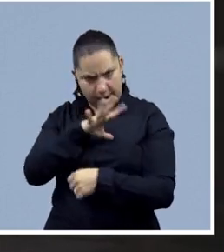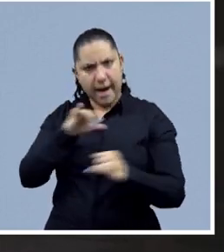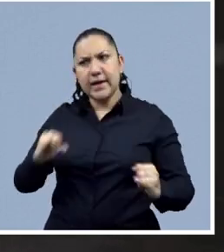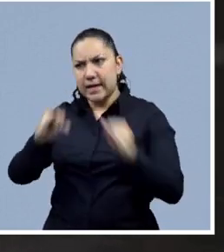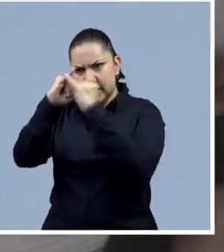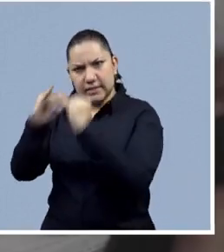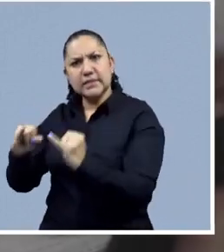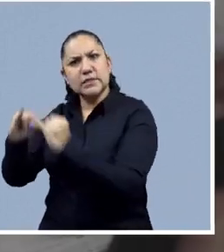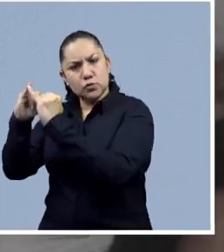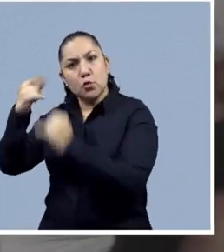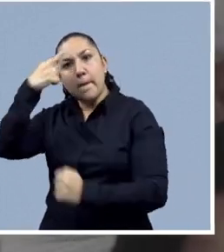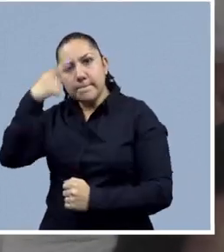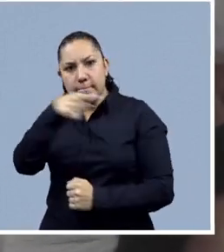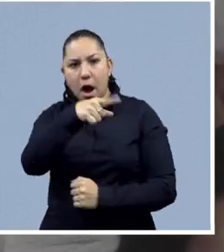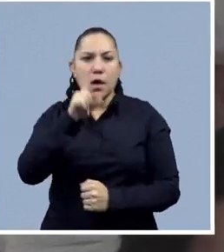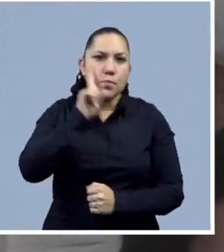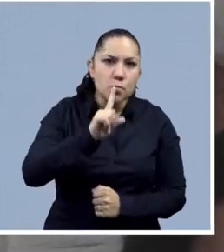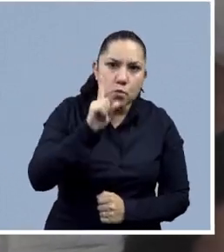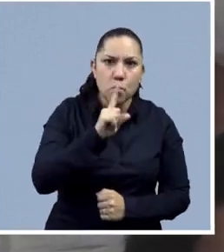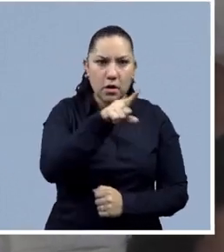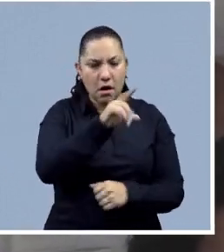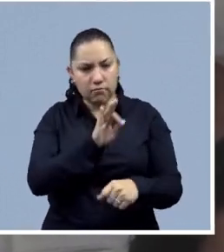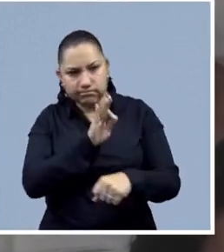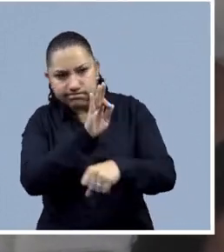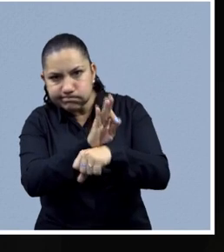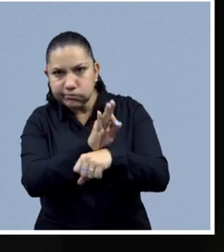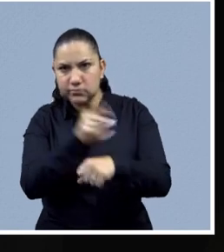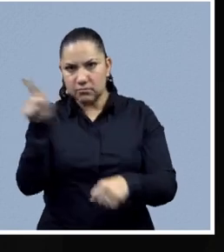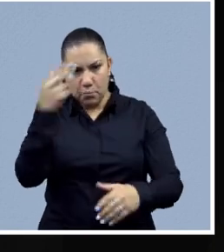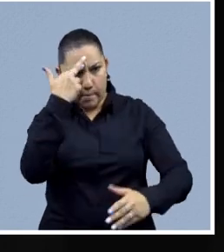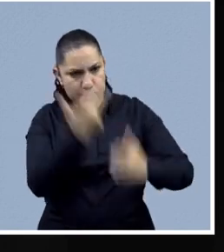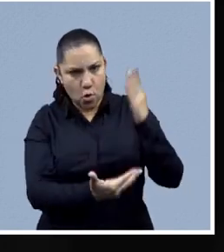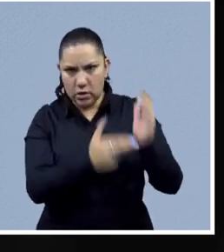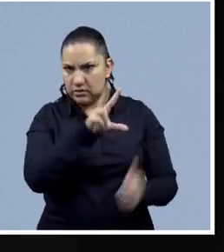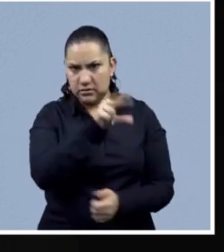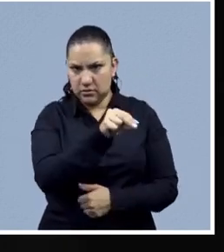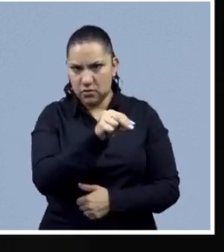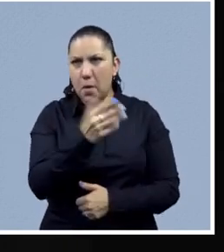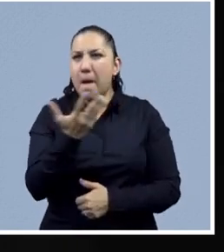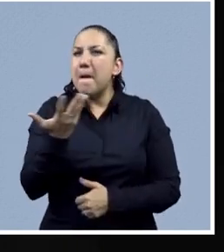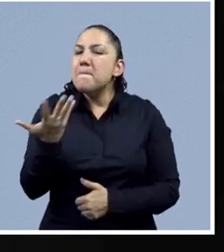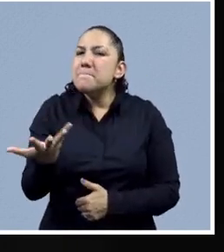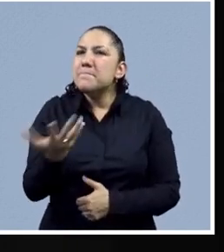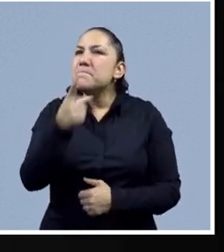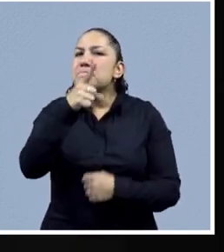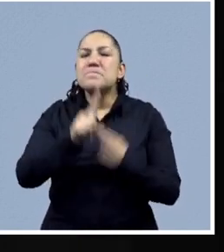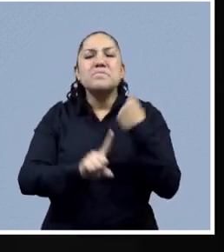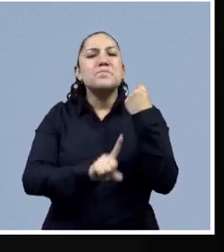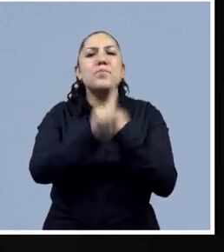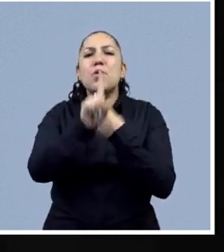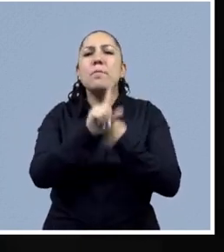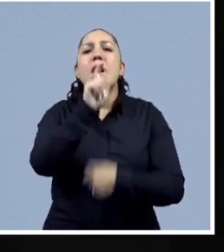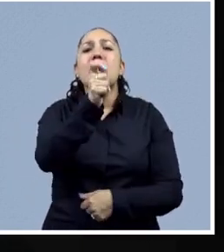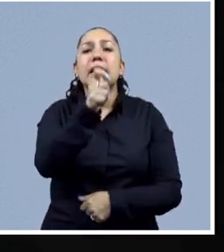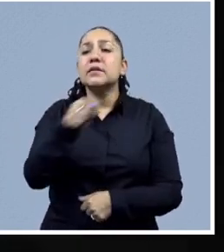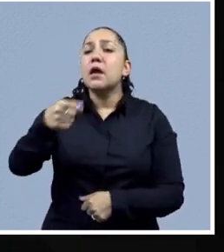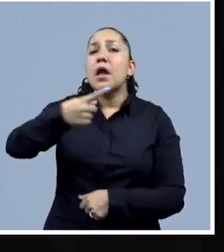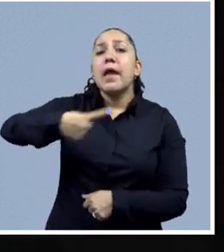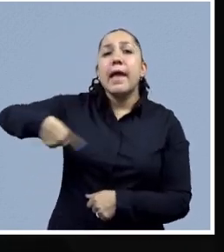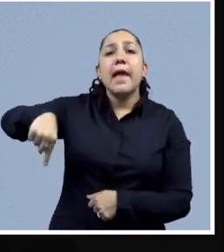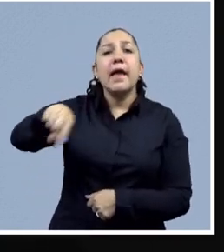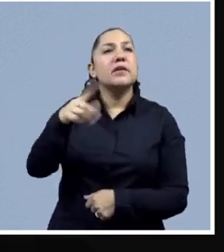violencia de género y en particular de violencia hacia las mujeres. Pero parte del problema es que tenemos una cultura de